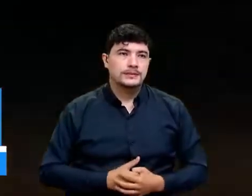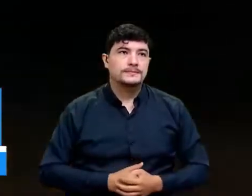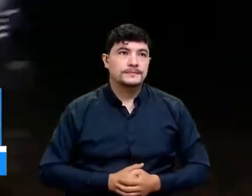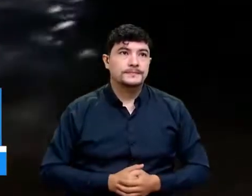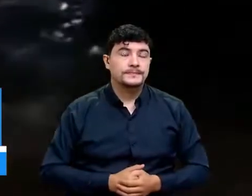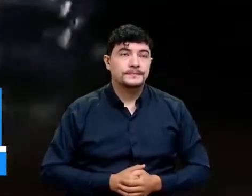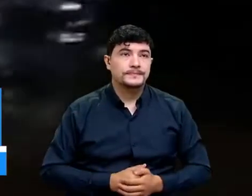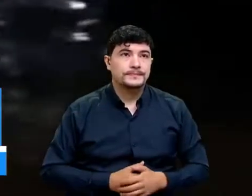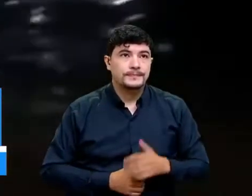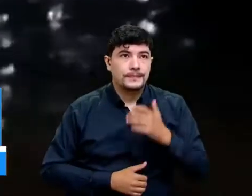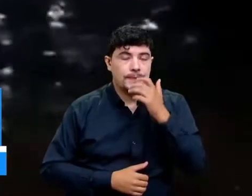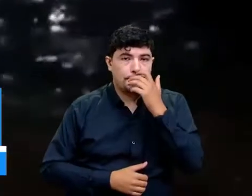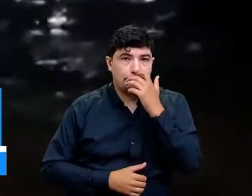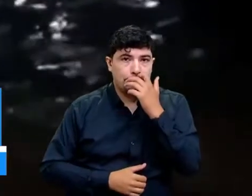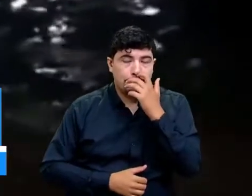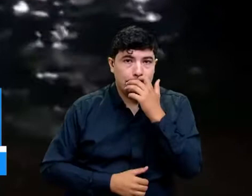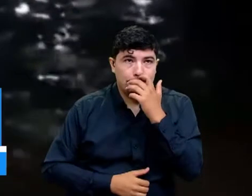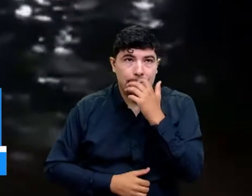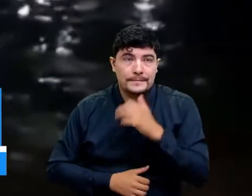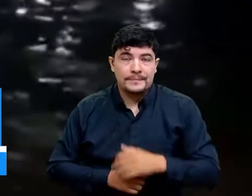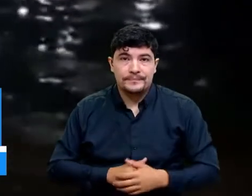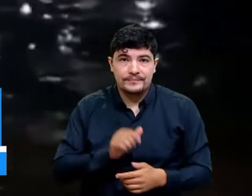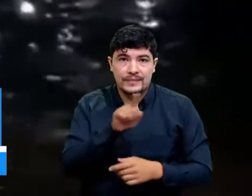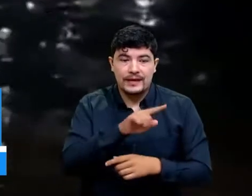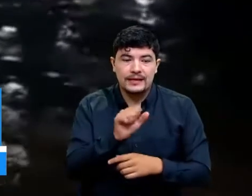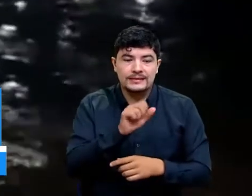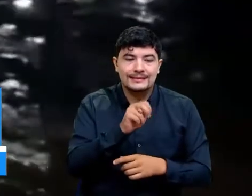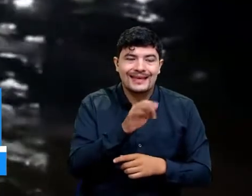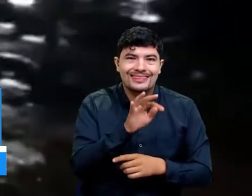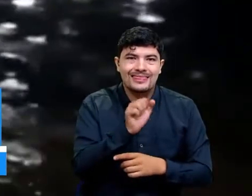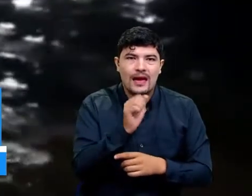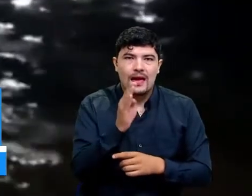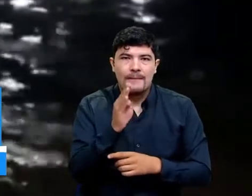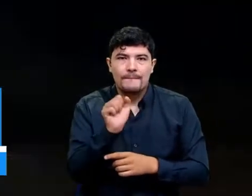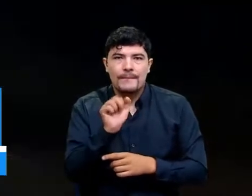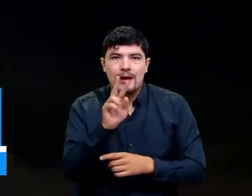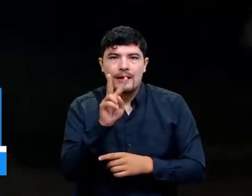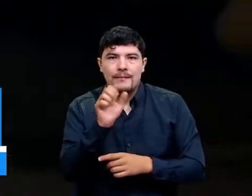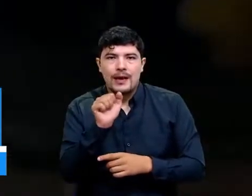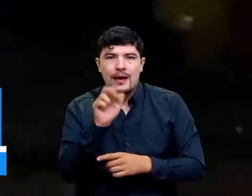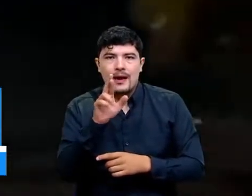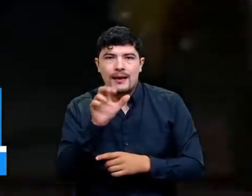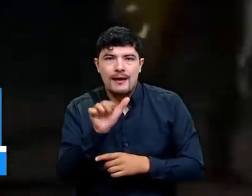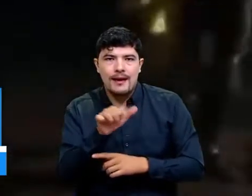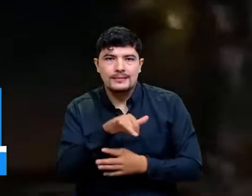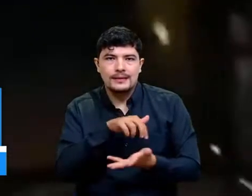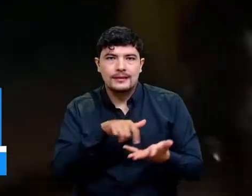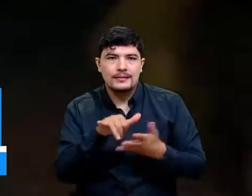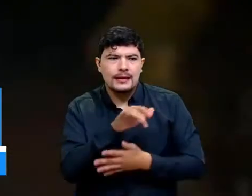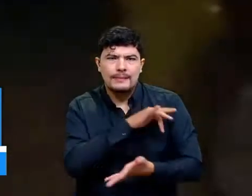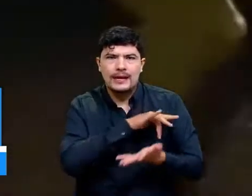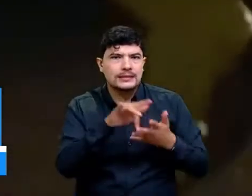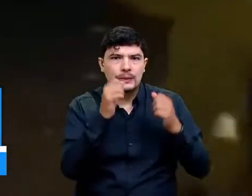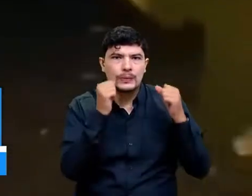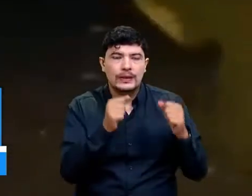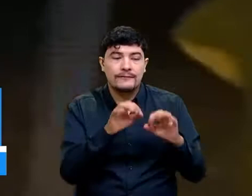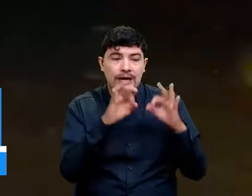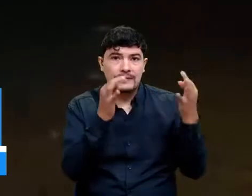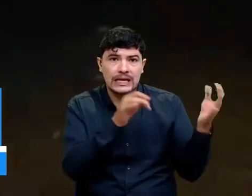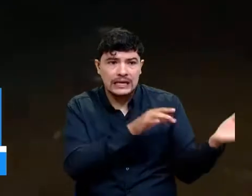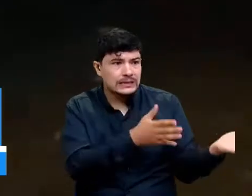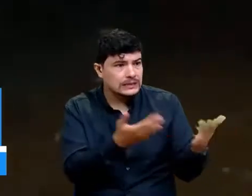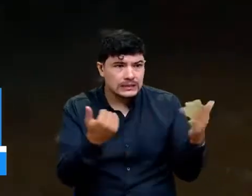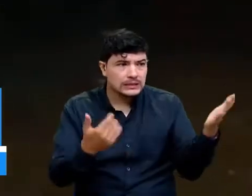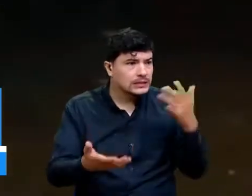Una avalancha provocó una emergencia en Santa Bárbara, Santander. Más de 70 familias fueron evacuadas luego de que toneladas de lodo